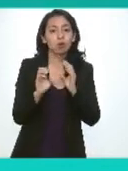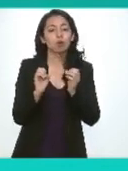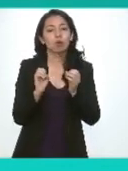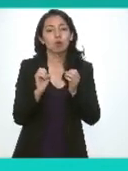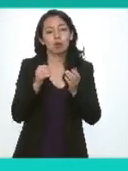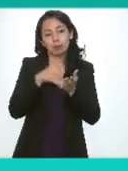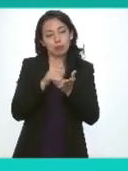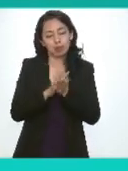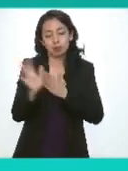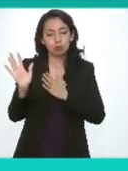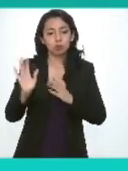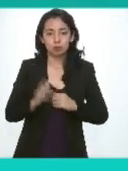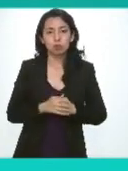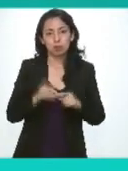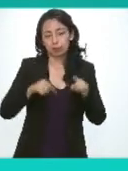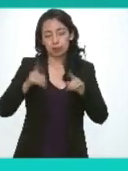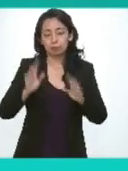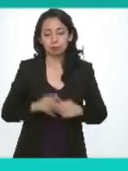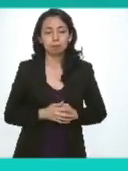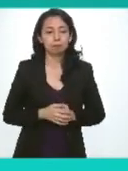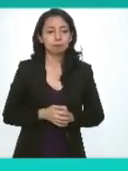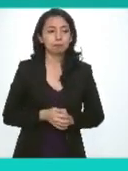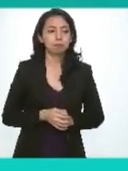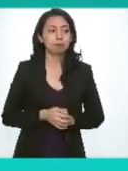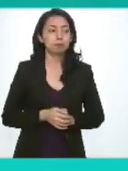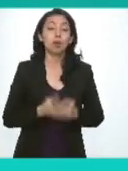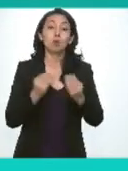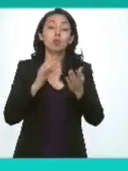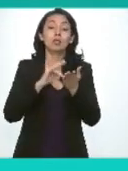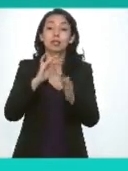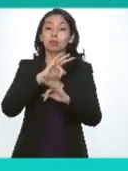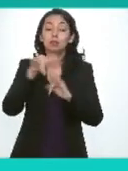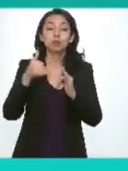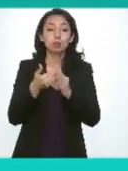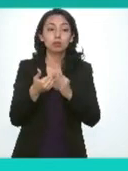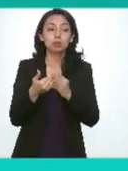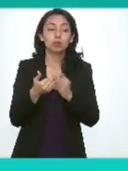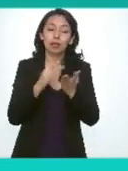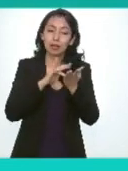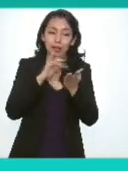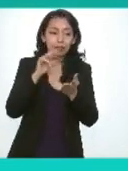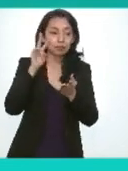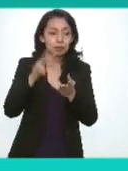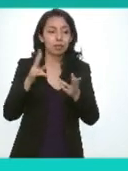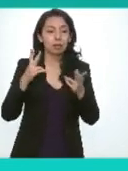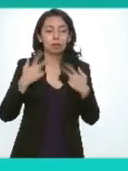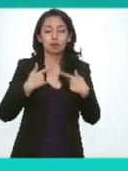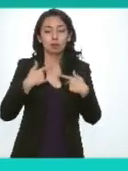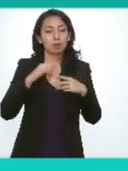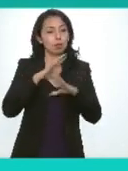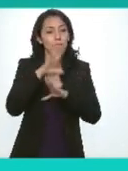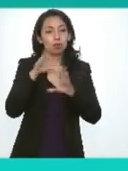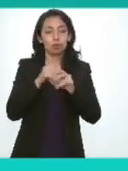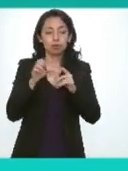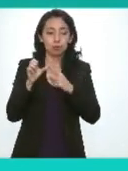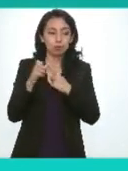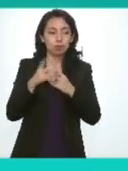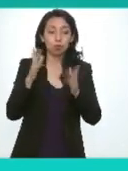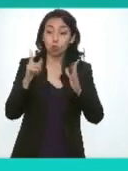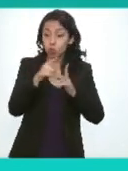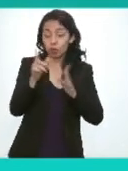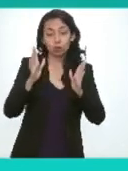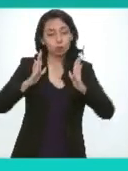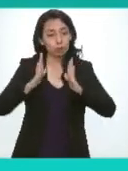e impresos que se han mencionado pues muchas gracias a todos agradecer a todos los integrantes de la comisión su